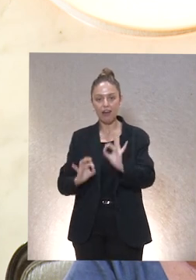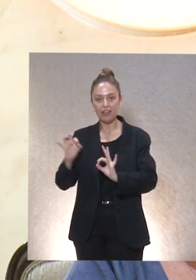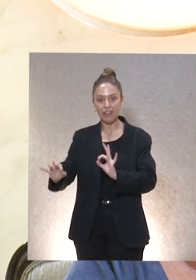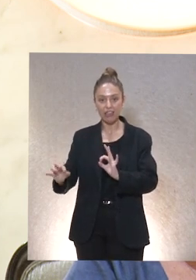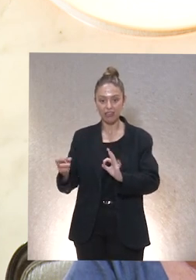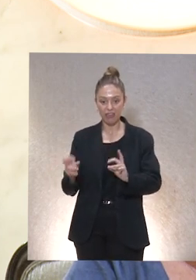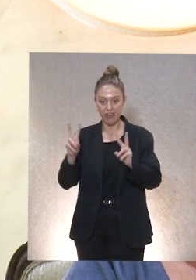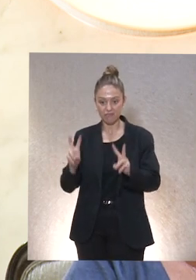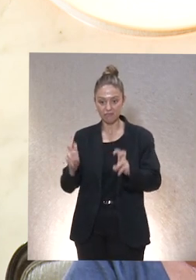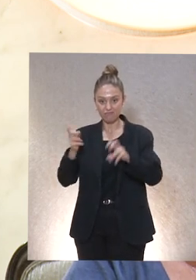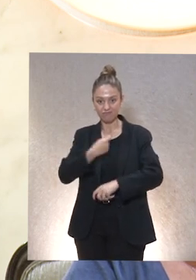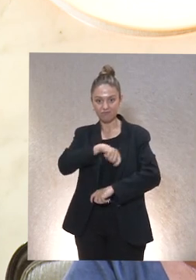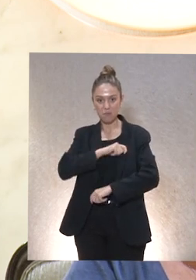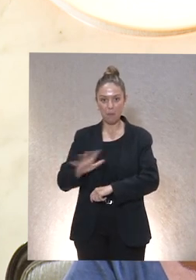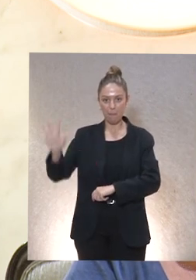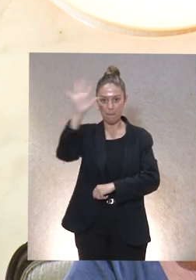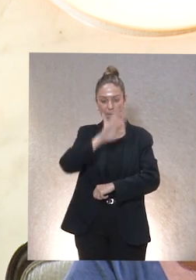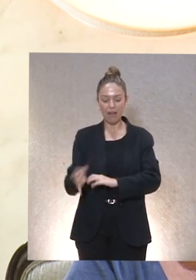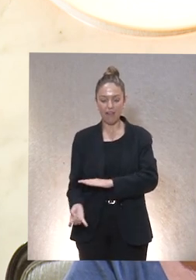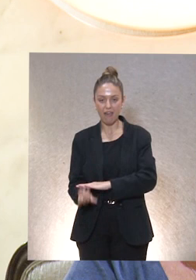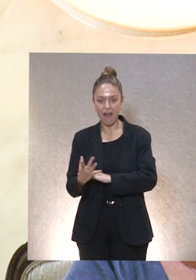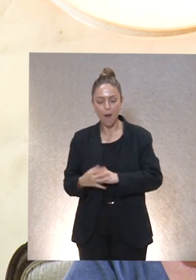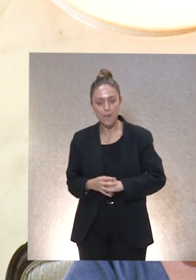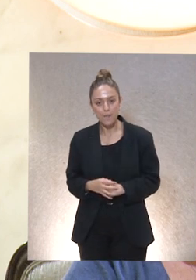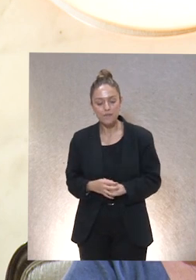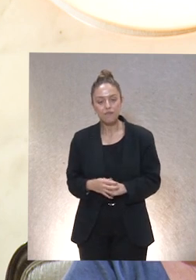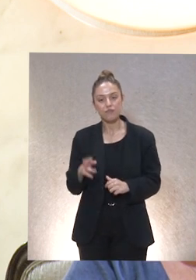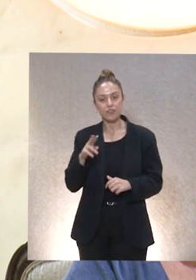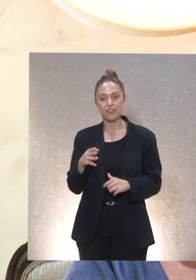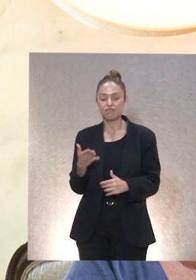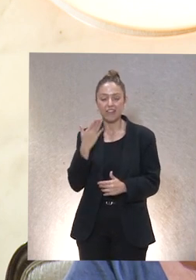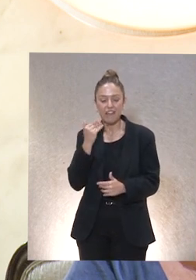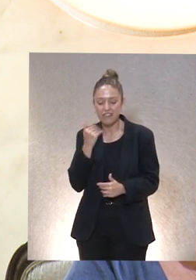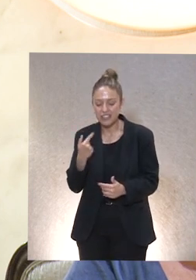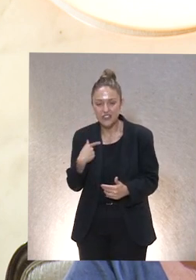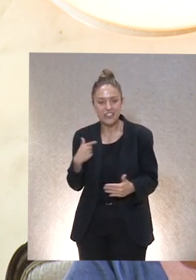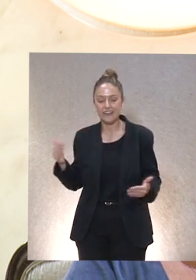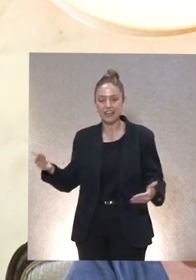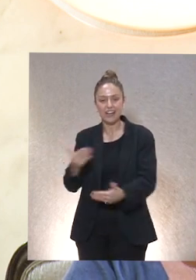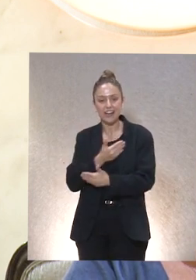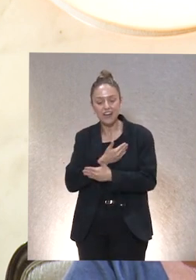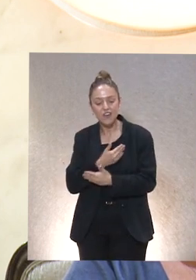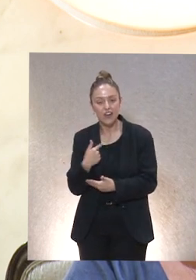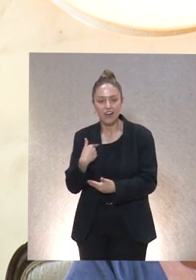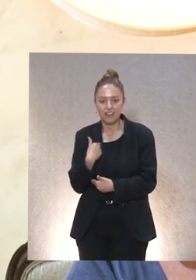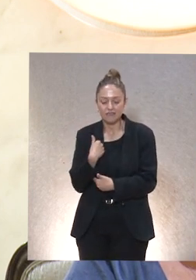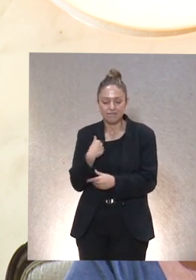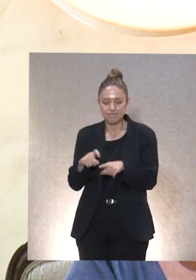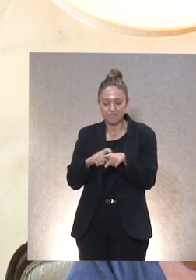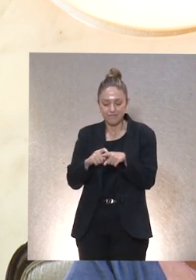carácter nacional en una región que repite sus afectos y os acoge con la emoción que nos caracteriza